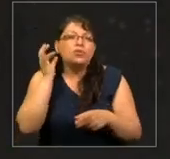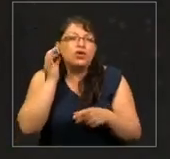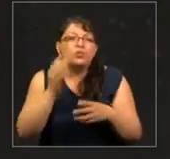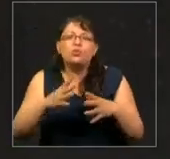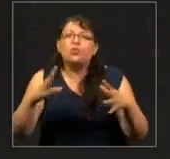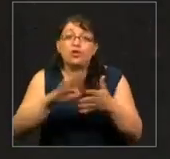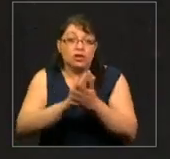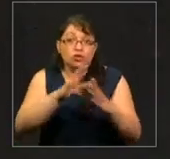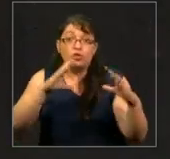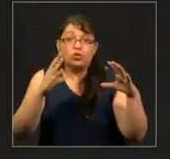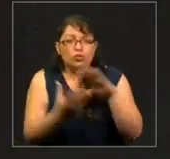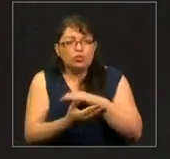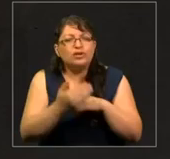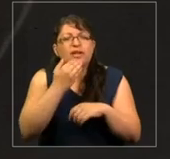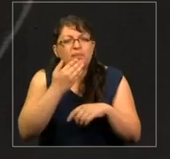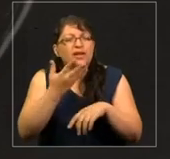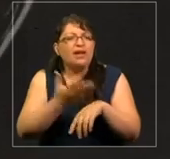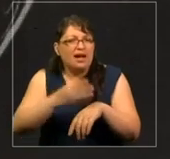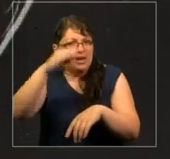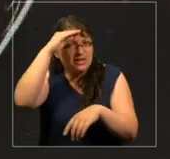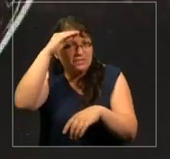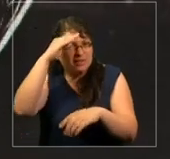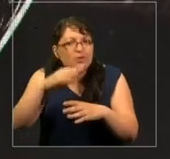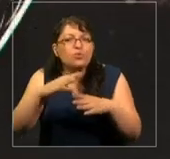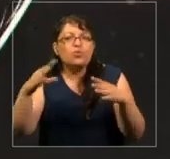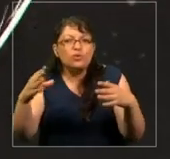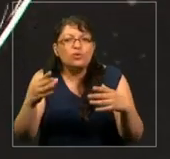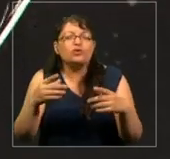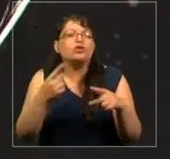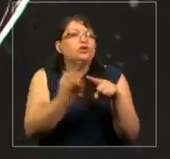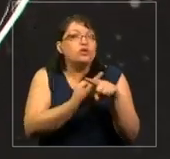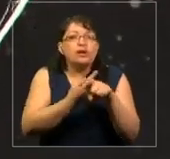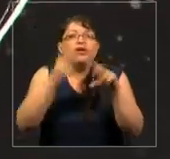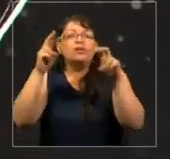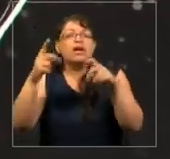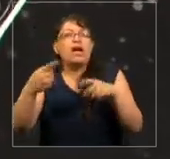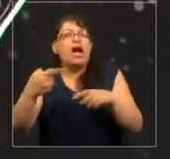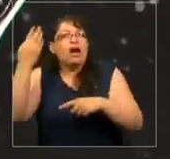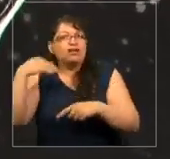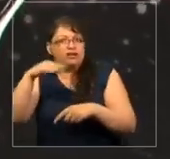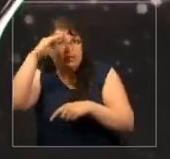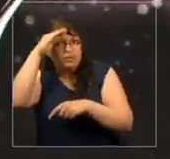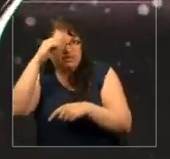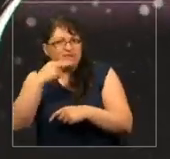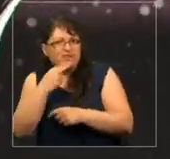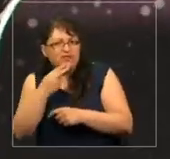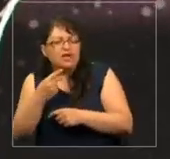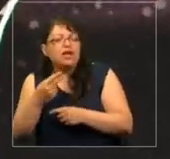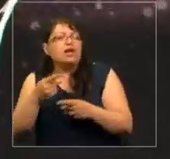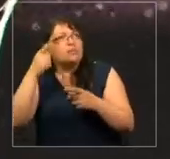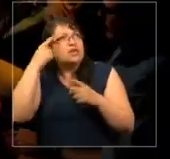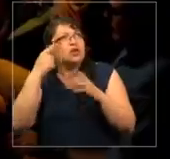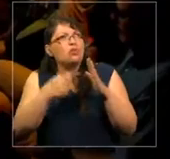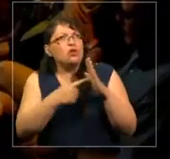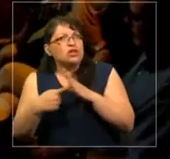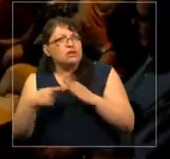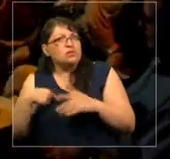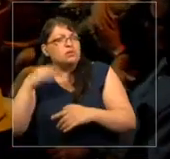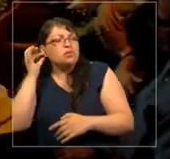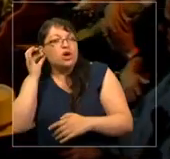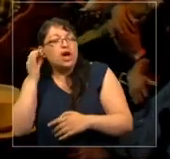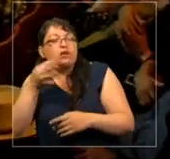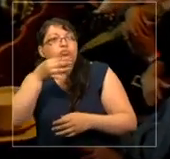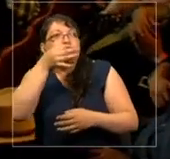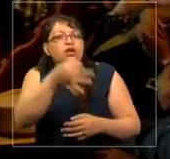todo el mundo han tenido muchas experiencias de hablar sobre algo que han experimentado que consideran sexista e inmediatamente